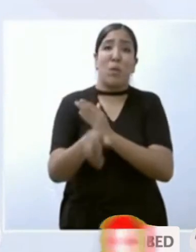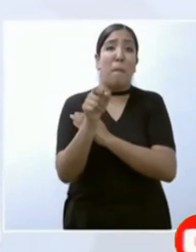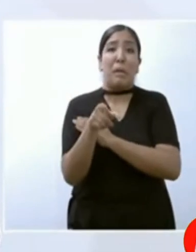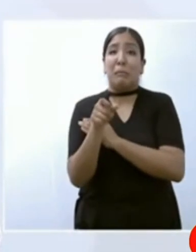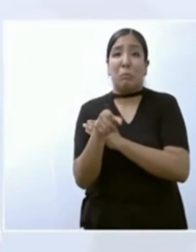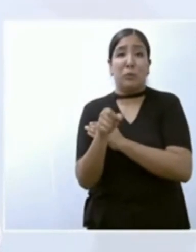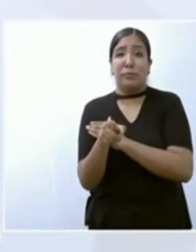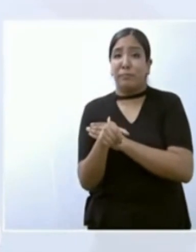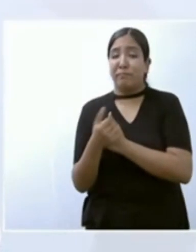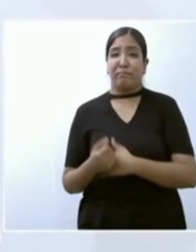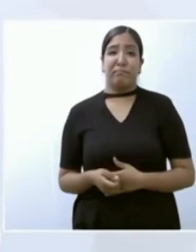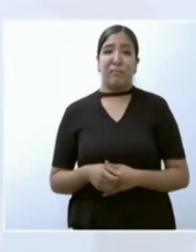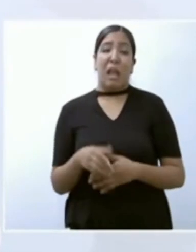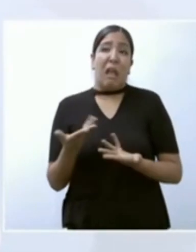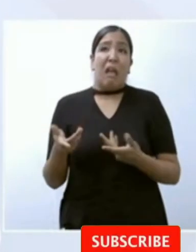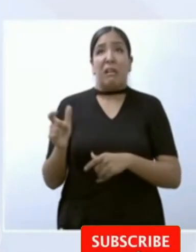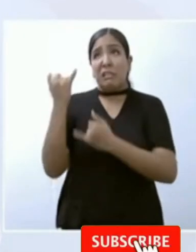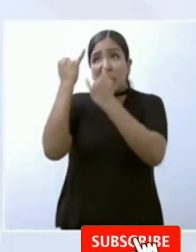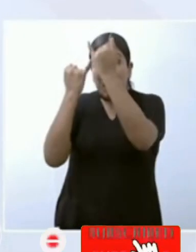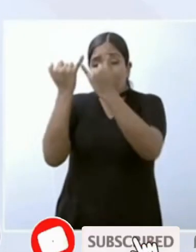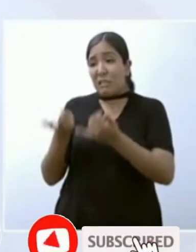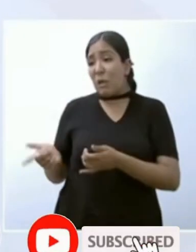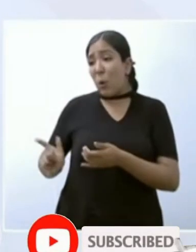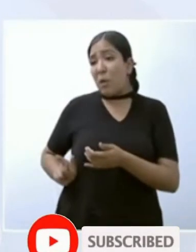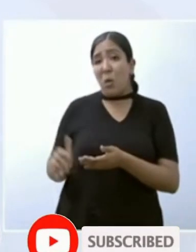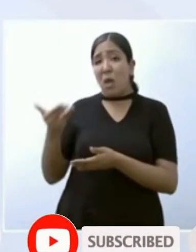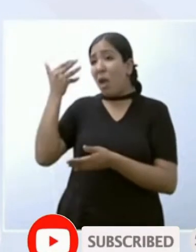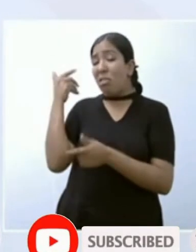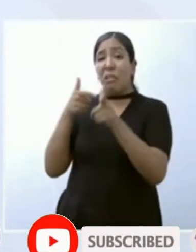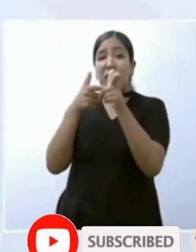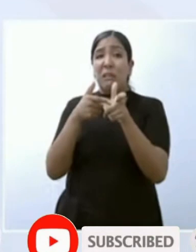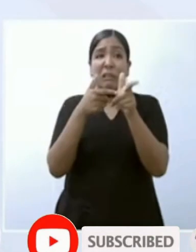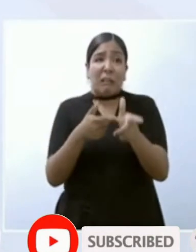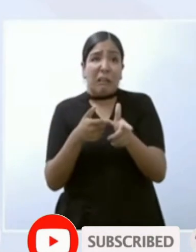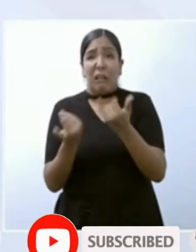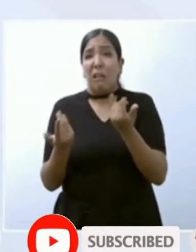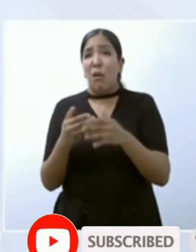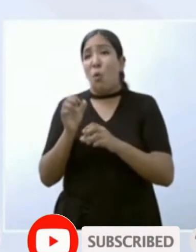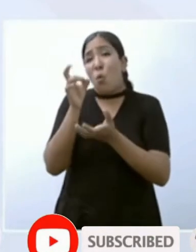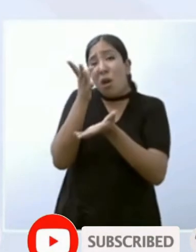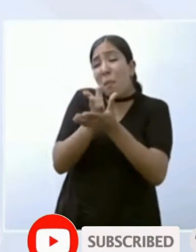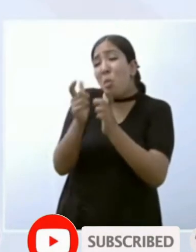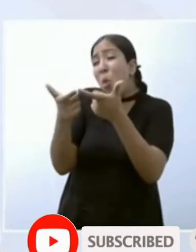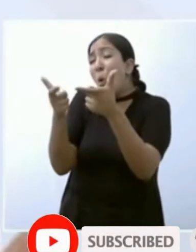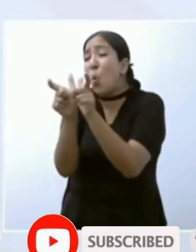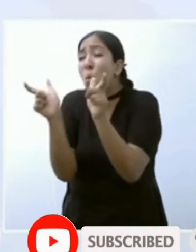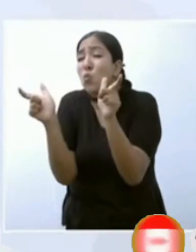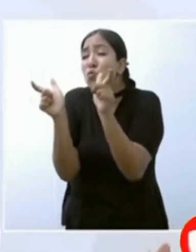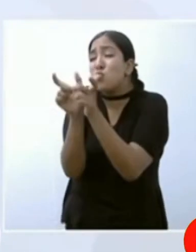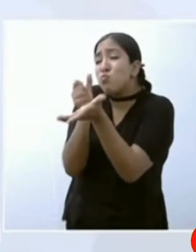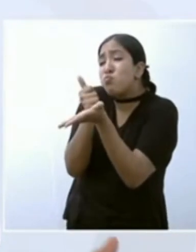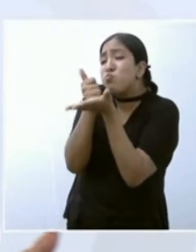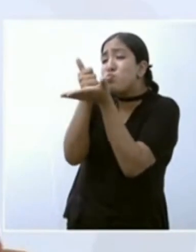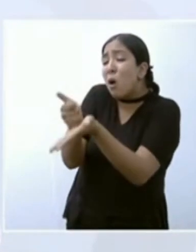caduco de corrupción de injusticias de privilegios ahora estamos